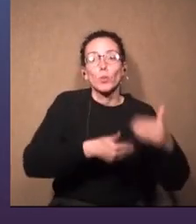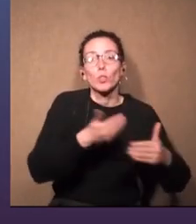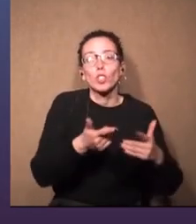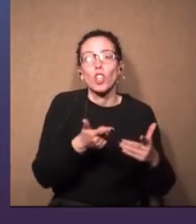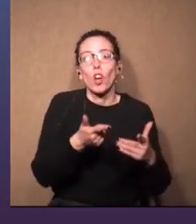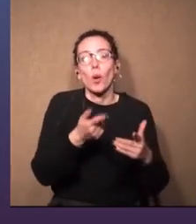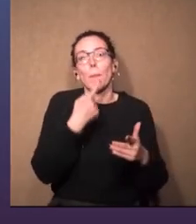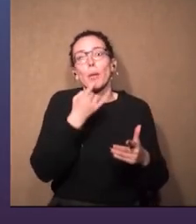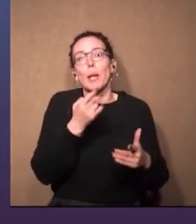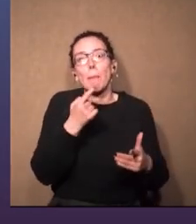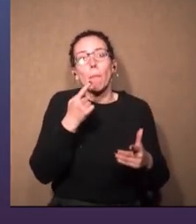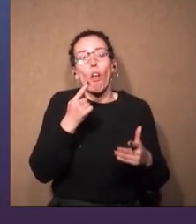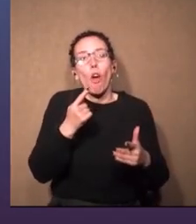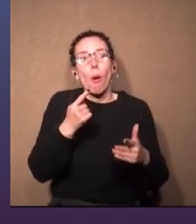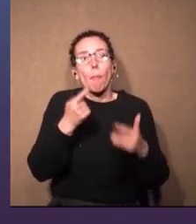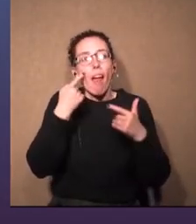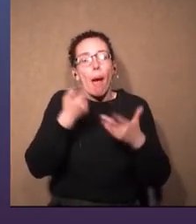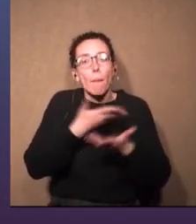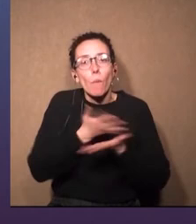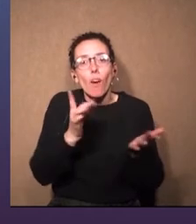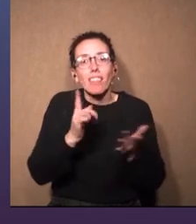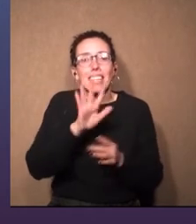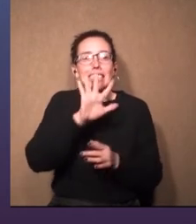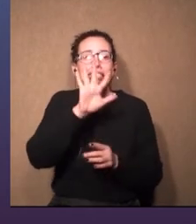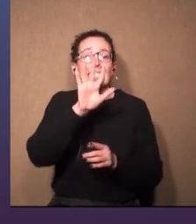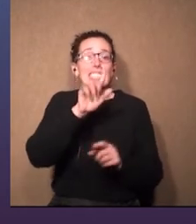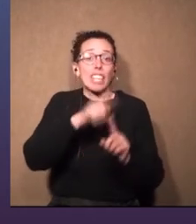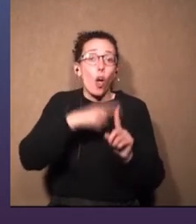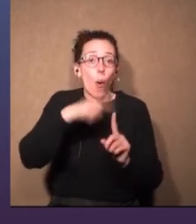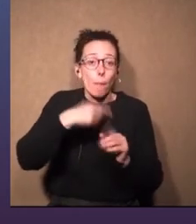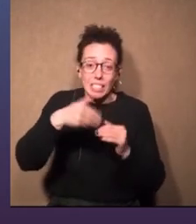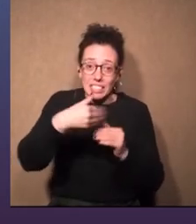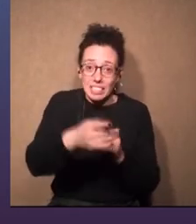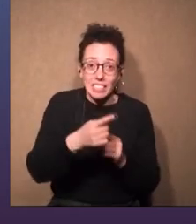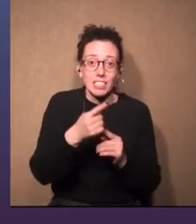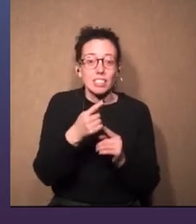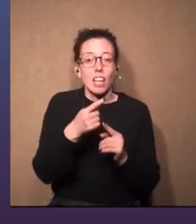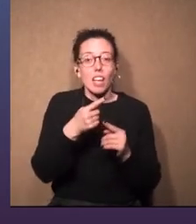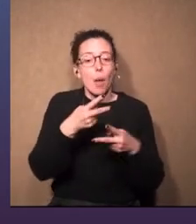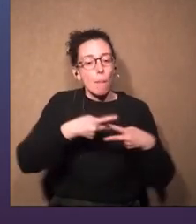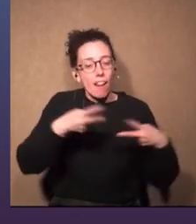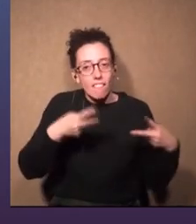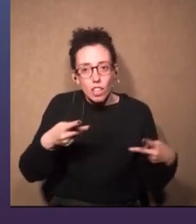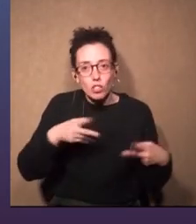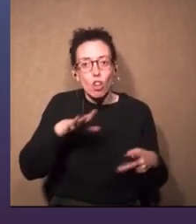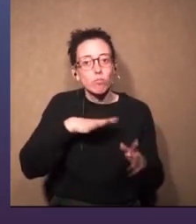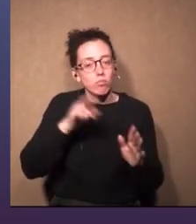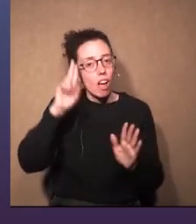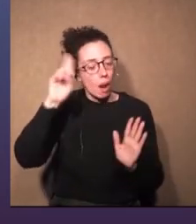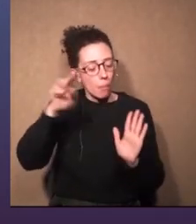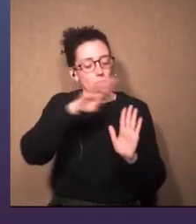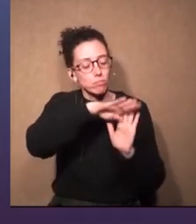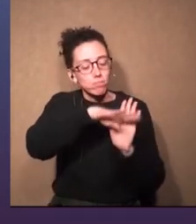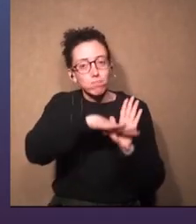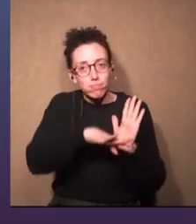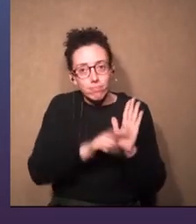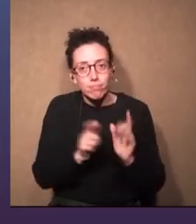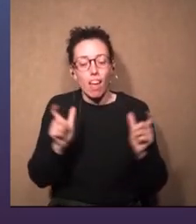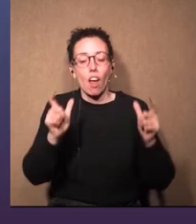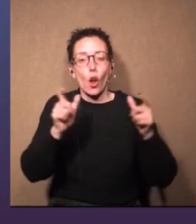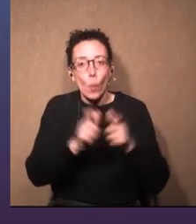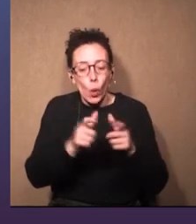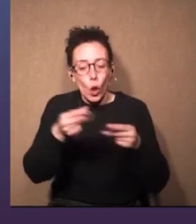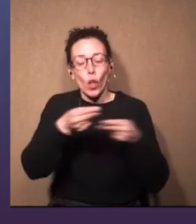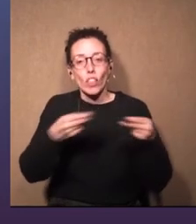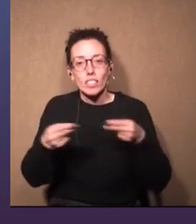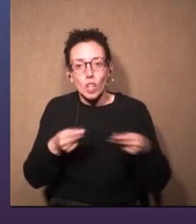producción de repente que es para estrenar dentro de cinco meses y tenemos que seguir una planificación de acuerdo a eso con las